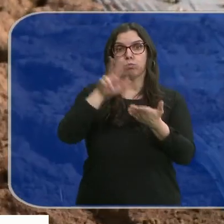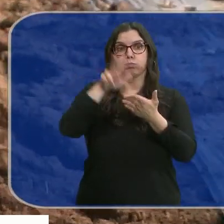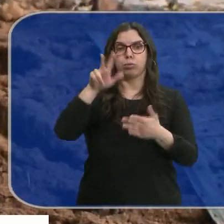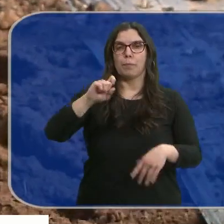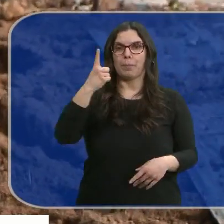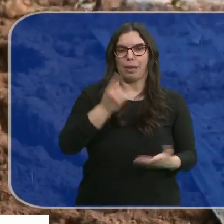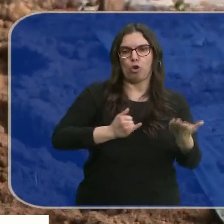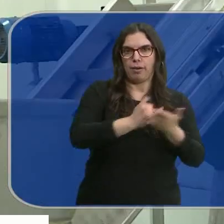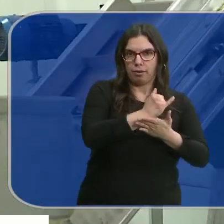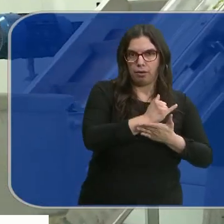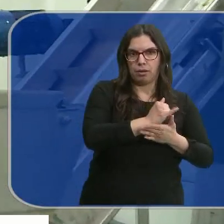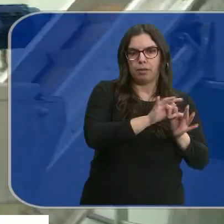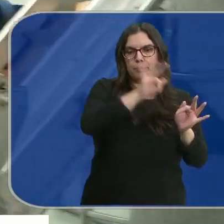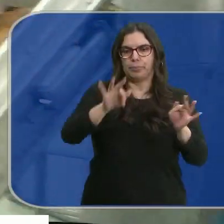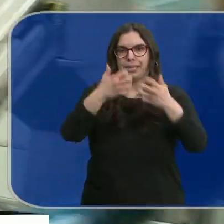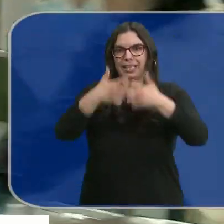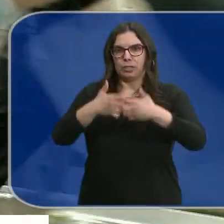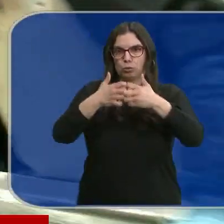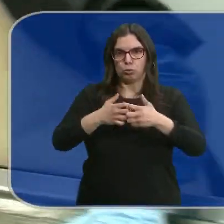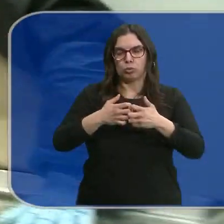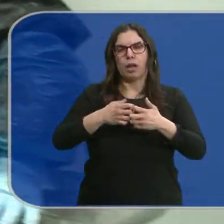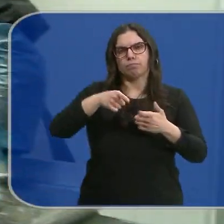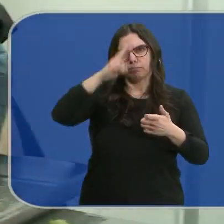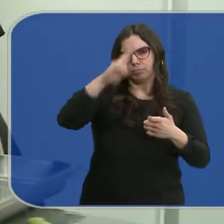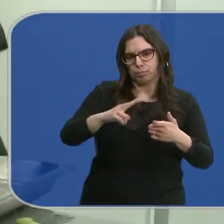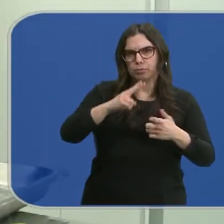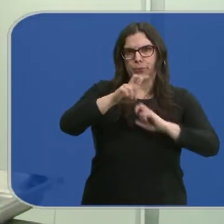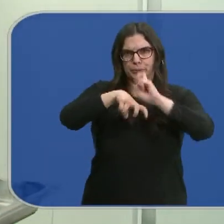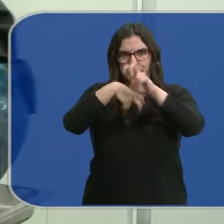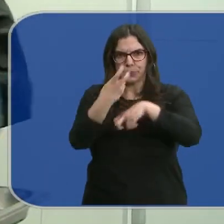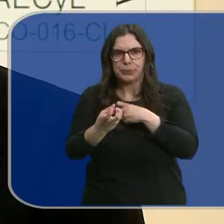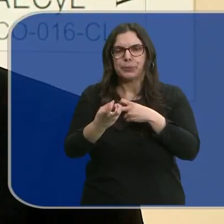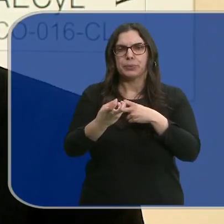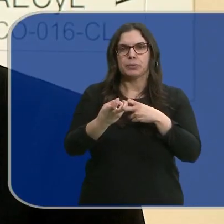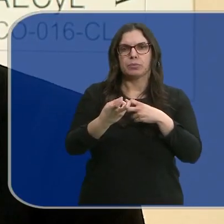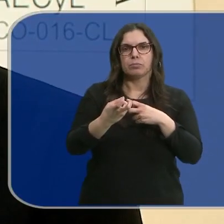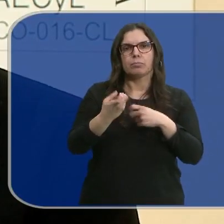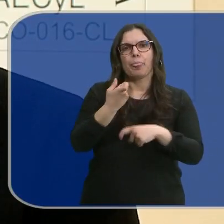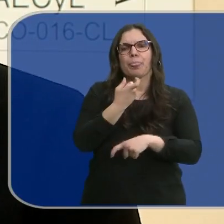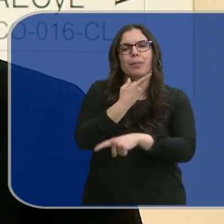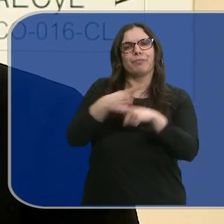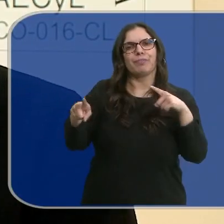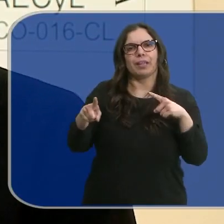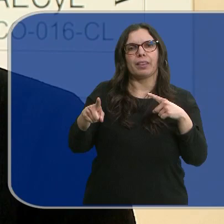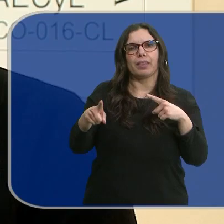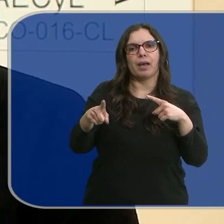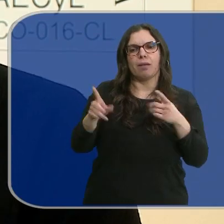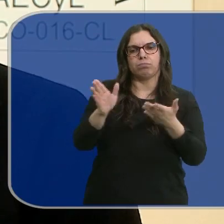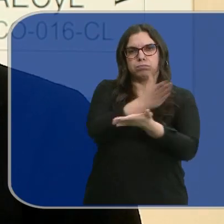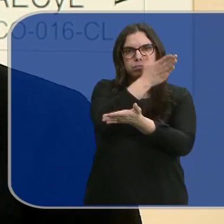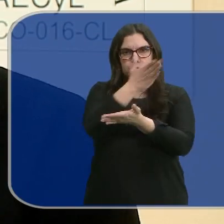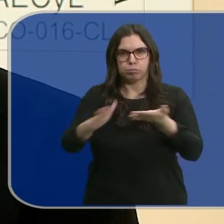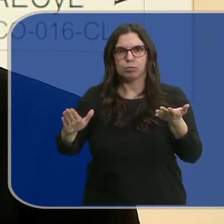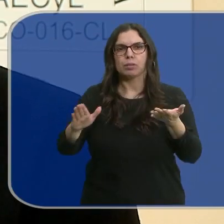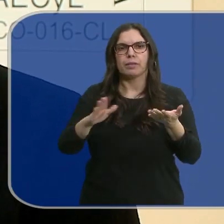producción agraria pasando posteriormente a la industria donde se aplican unas respetuosas prácticas sobre los mismos con una diferenciación y separación